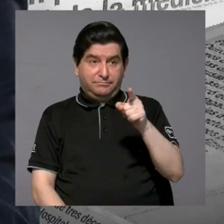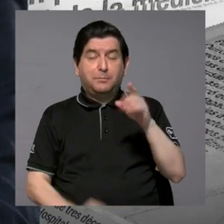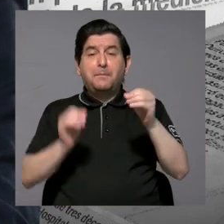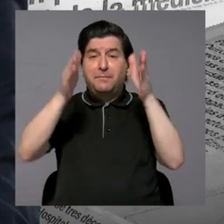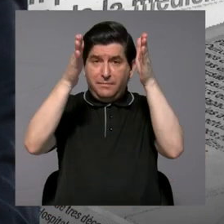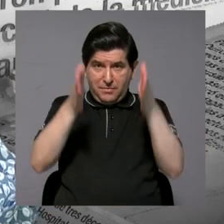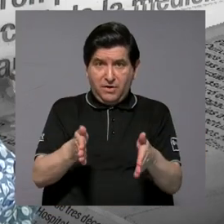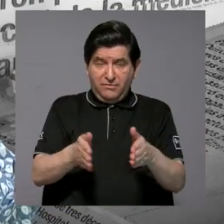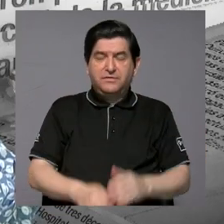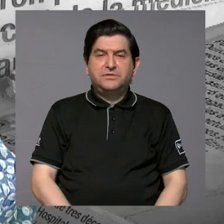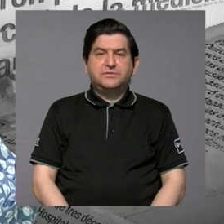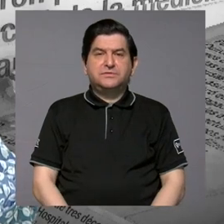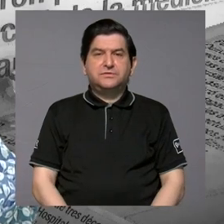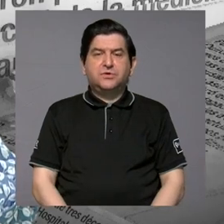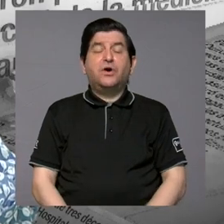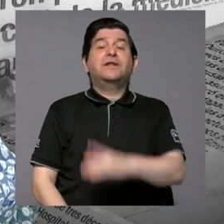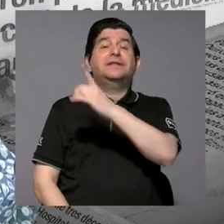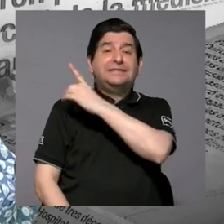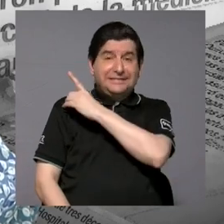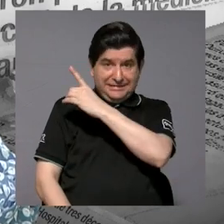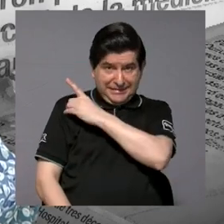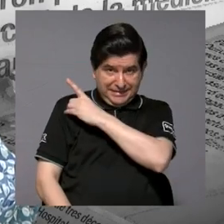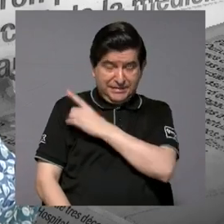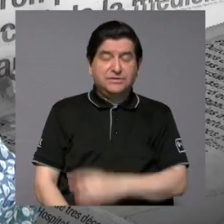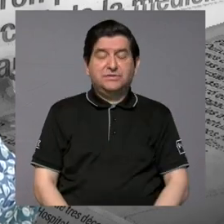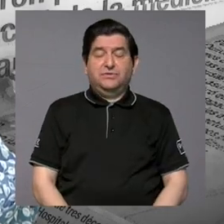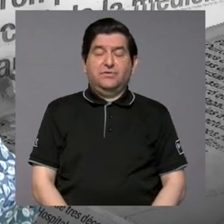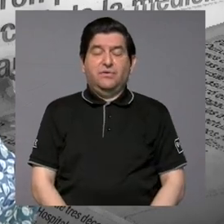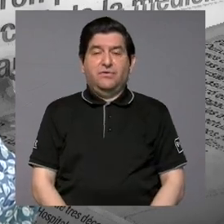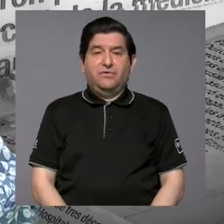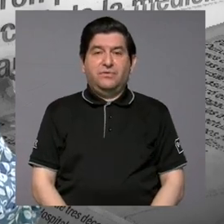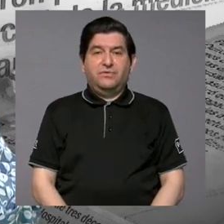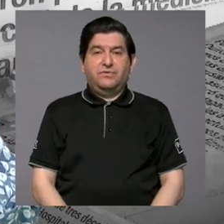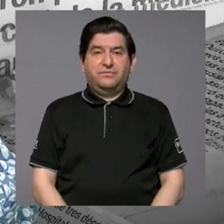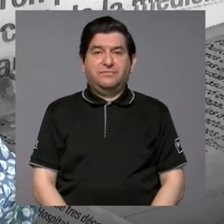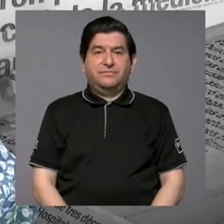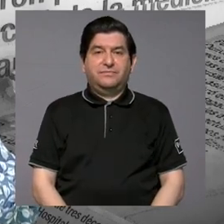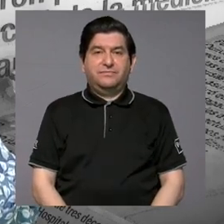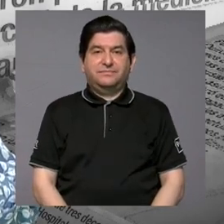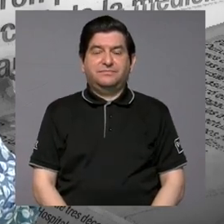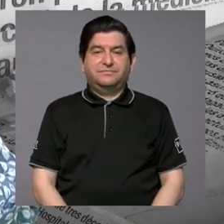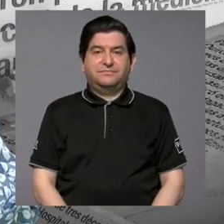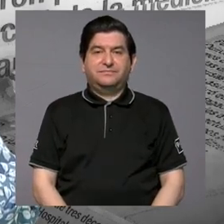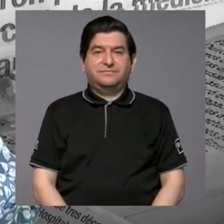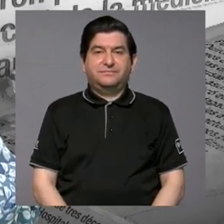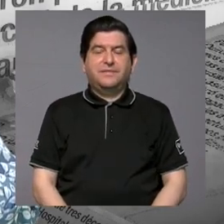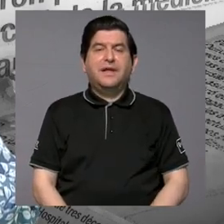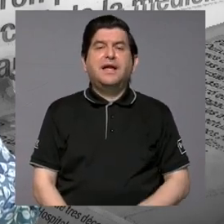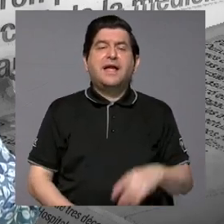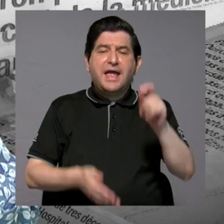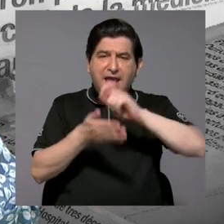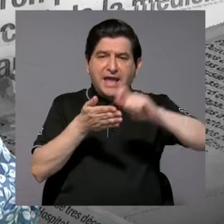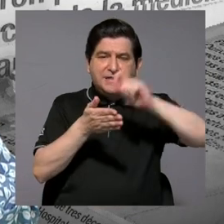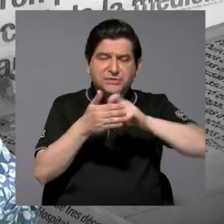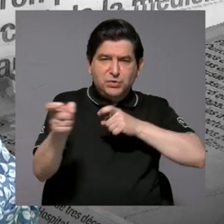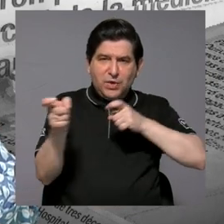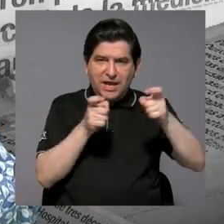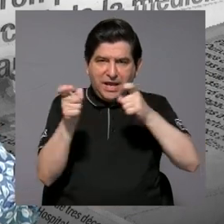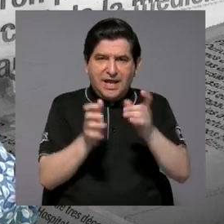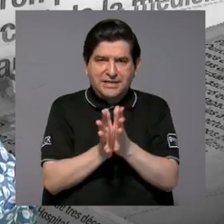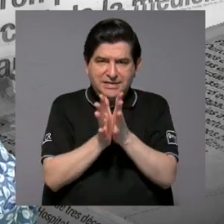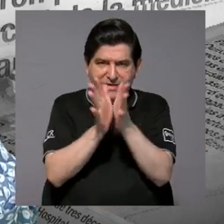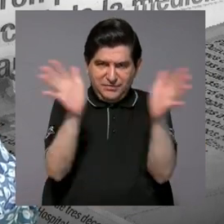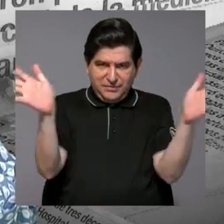profesor, ha sido director y es profesor, o ha sido profesor también, en la Escuela de Administración